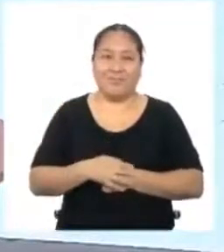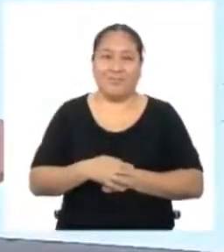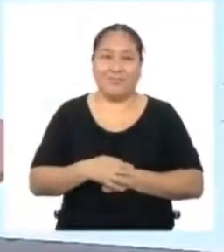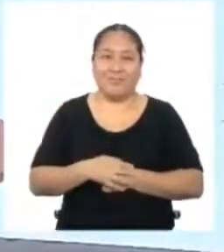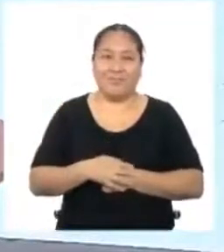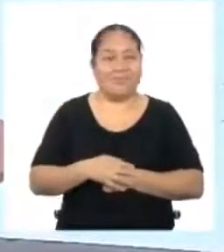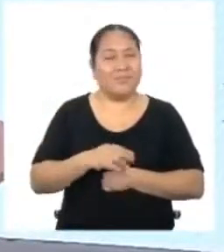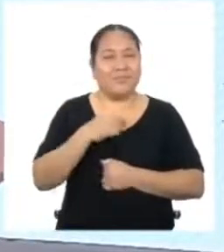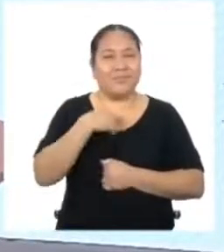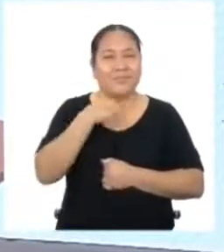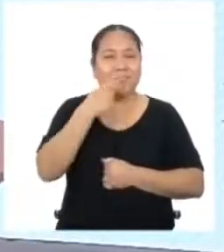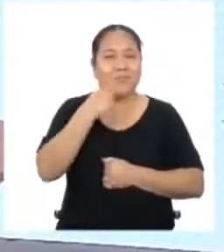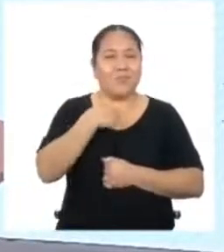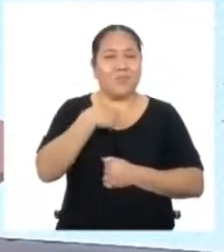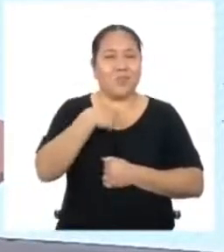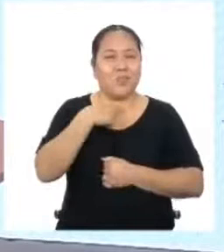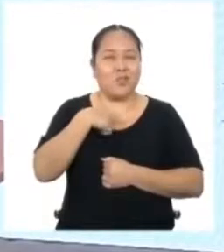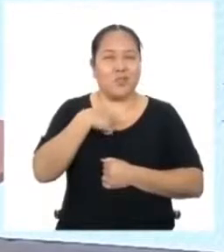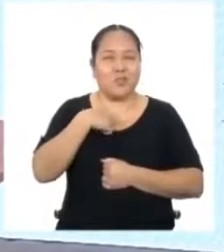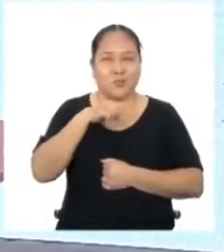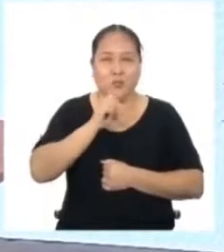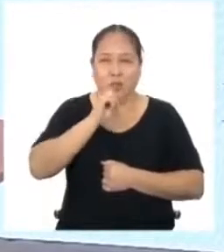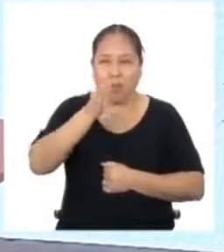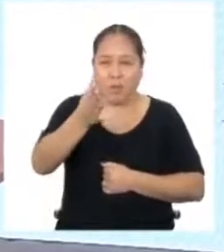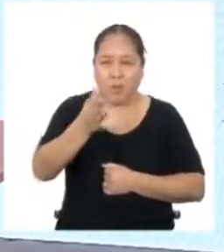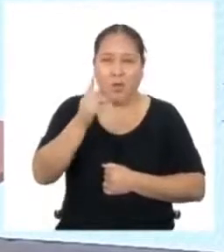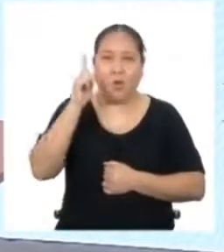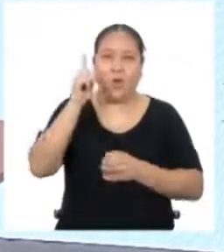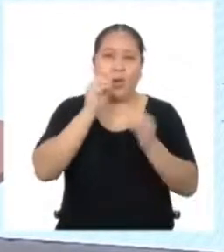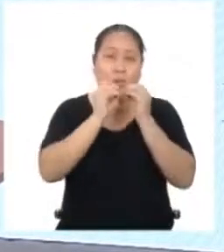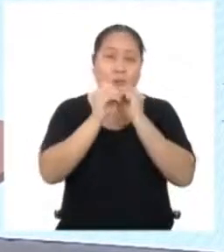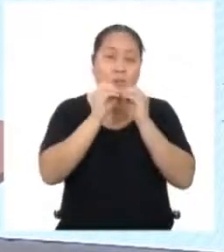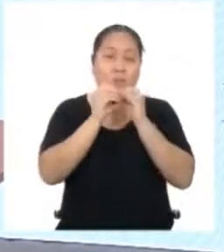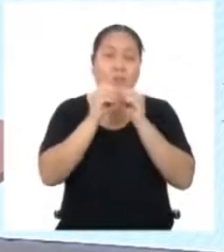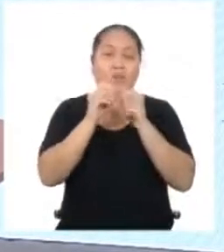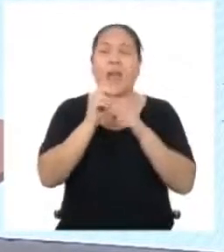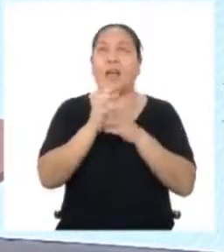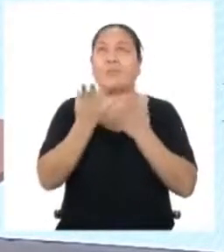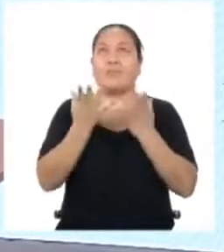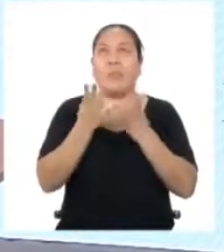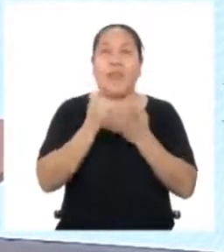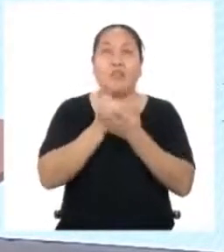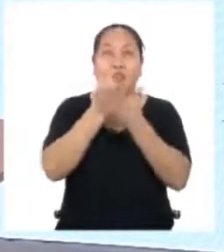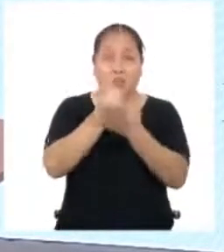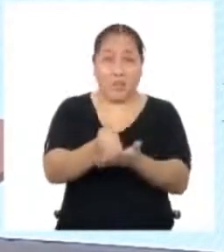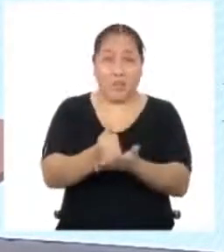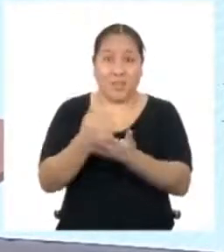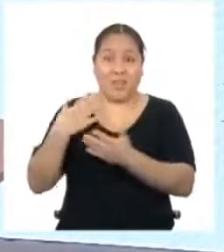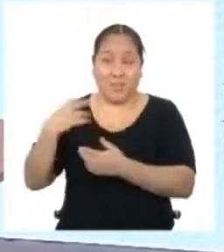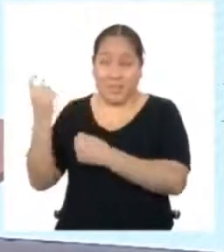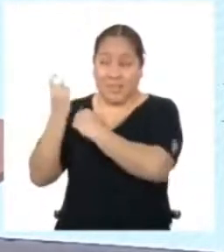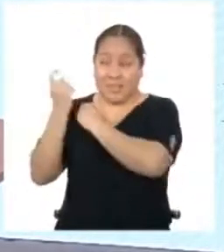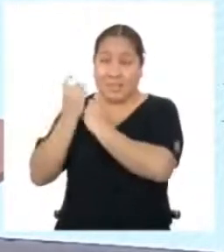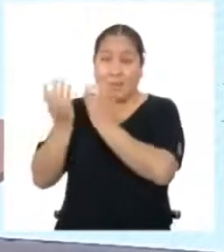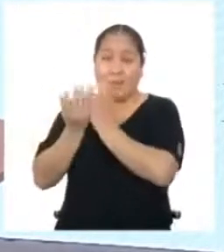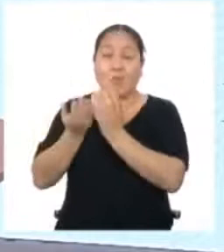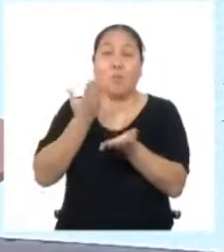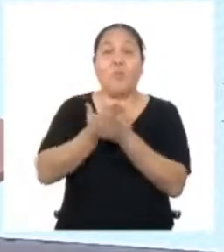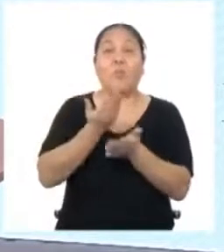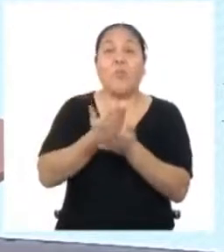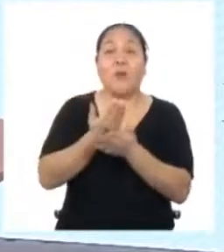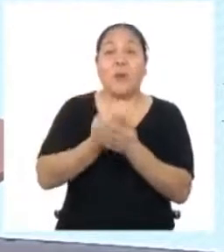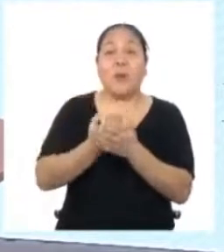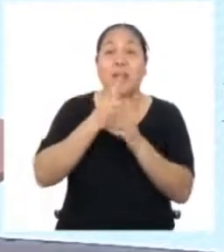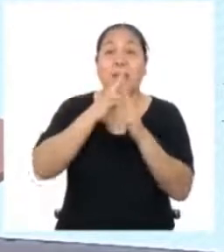Yo tengo para ustedes un tip que me enseñaron en el colegio Y hasta ahora lo recuerdo Si quieren comprobar que la respuesta es correcta